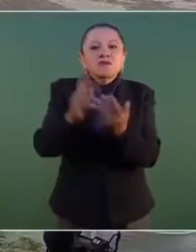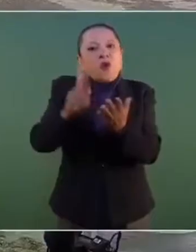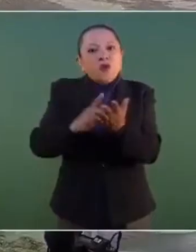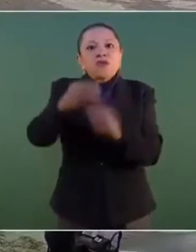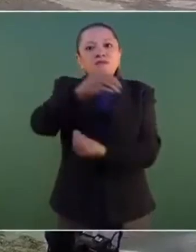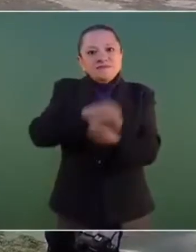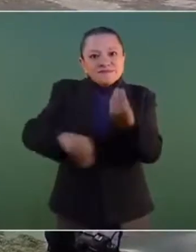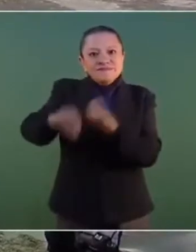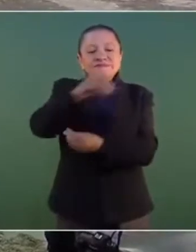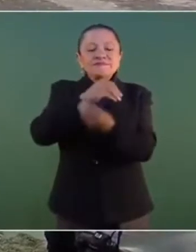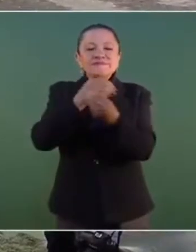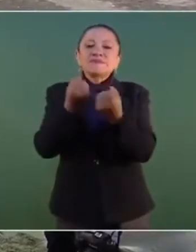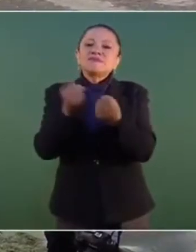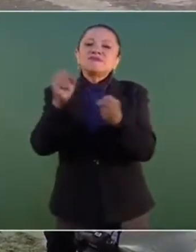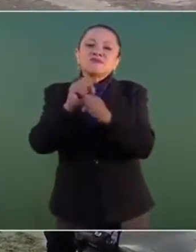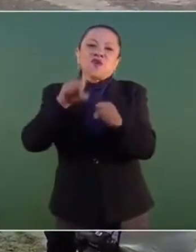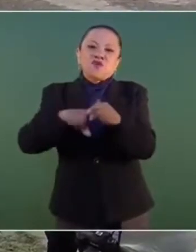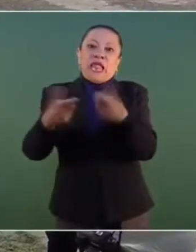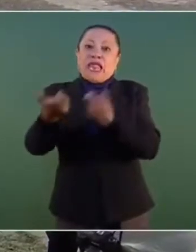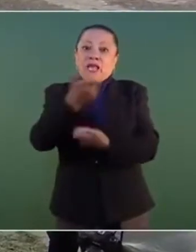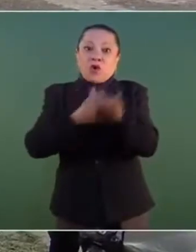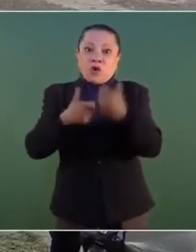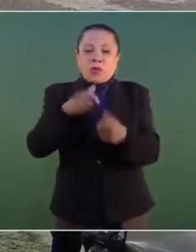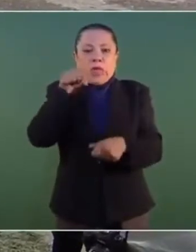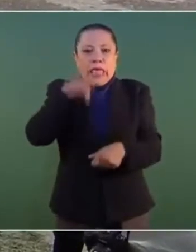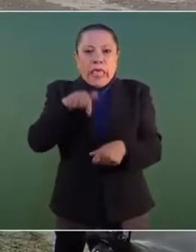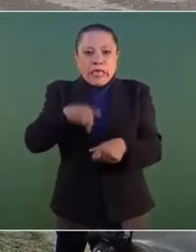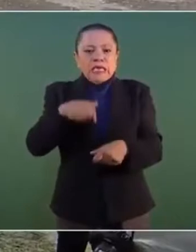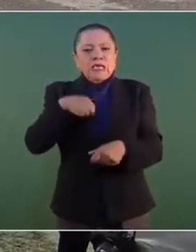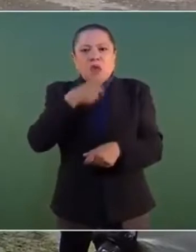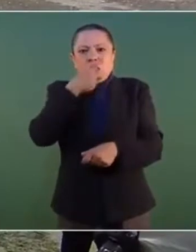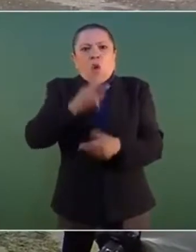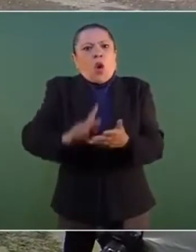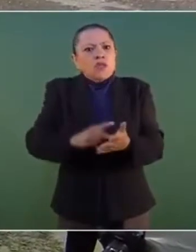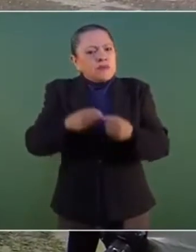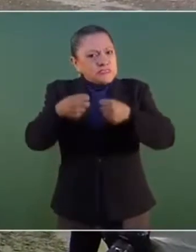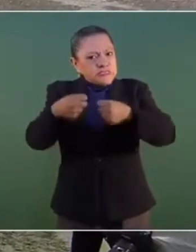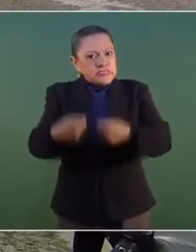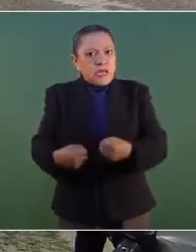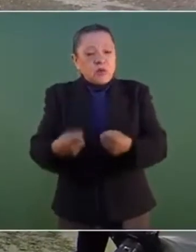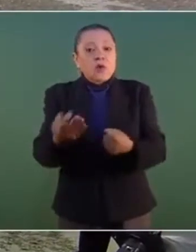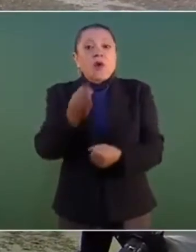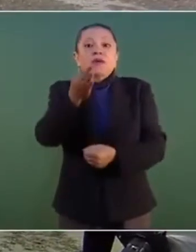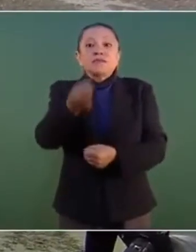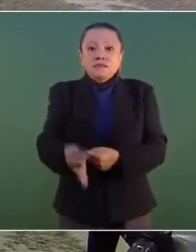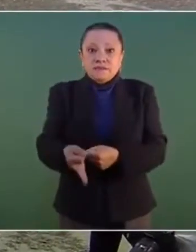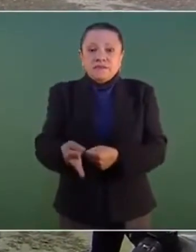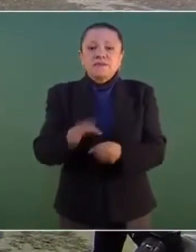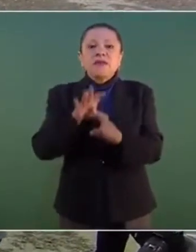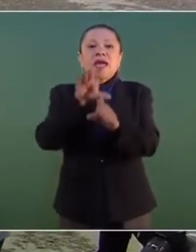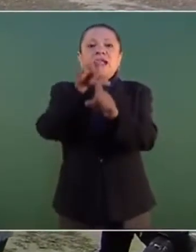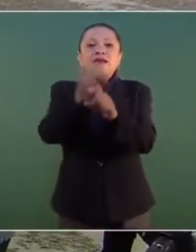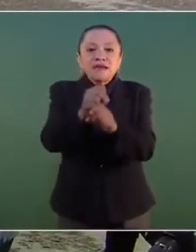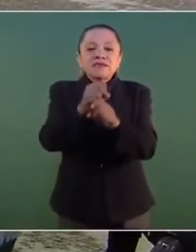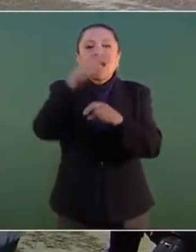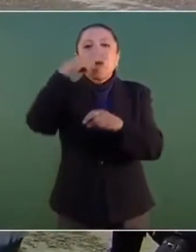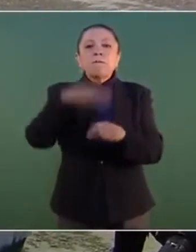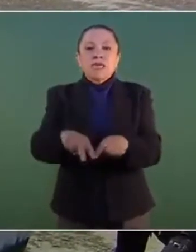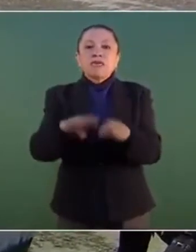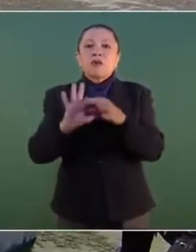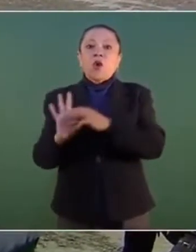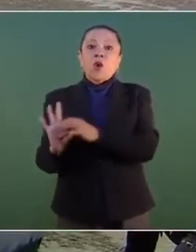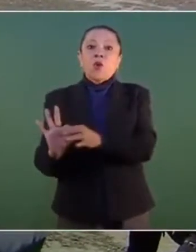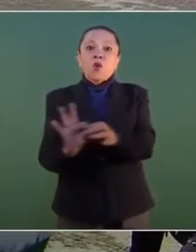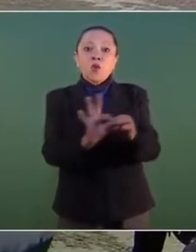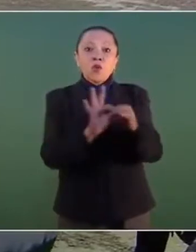Desde esta tribuna recalco que hacemos nuestra intención de alcanzar un México de unión paz